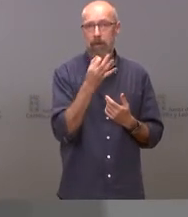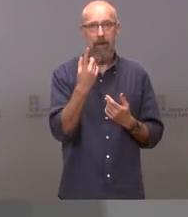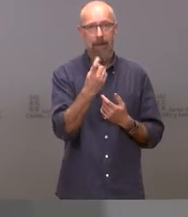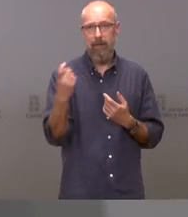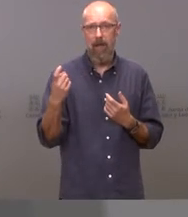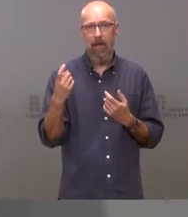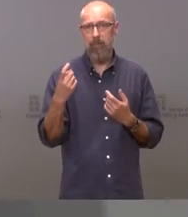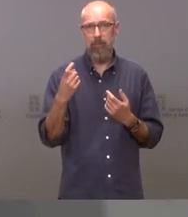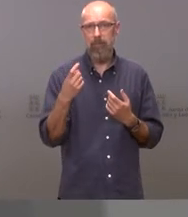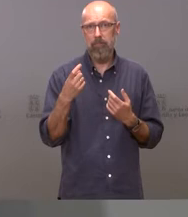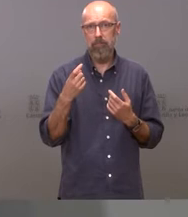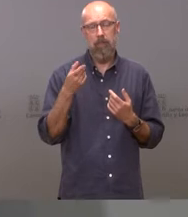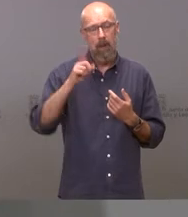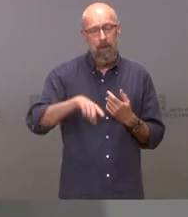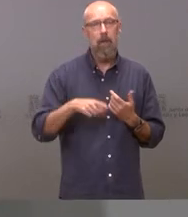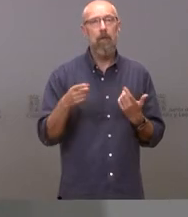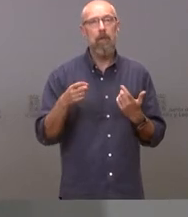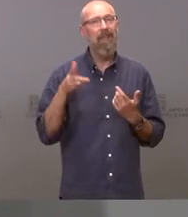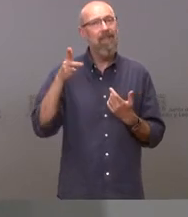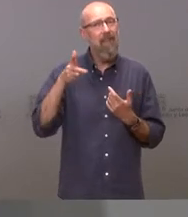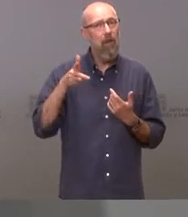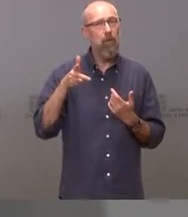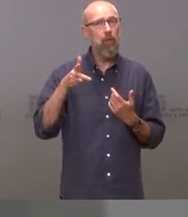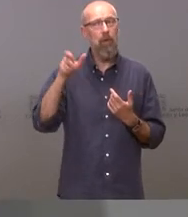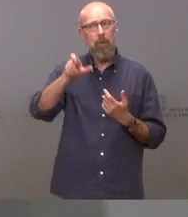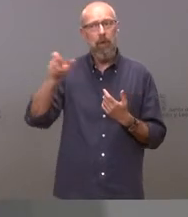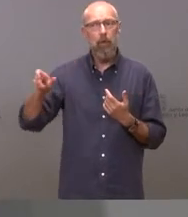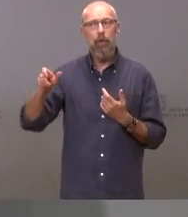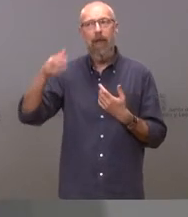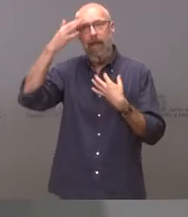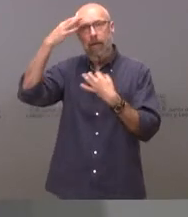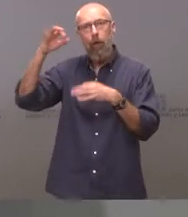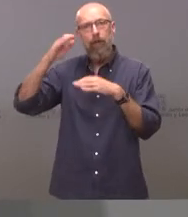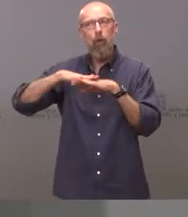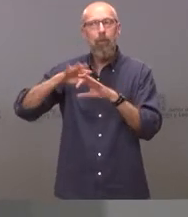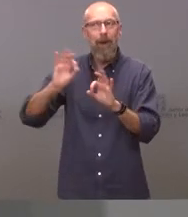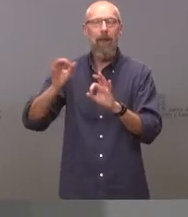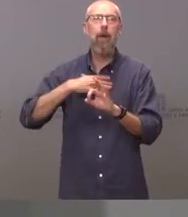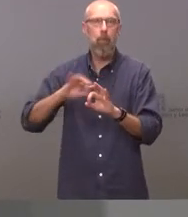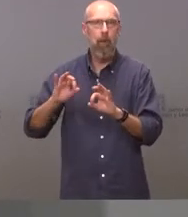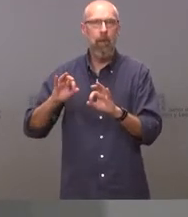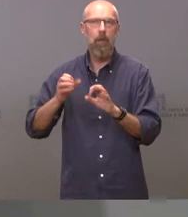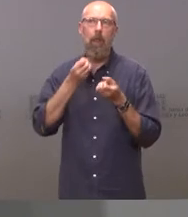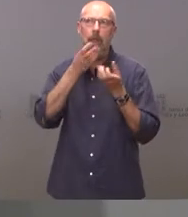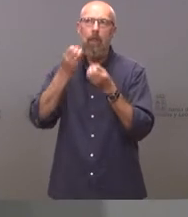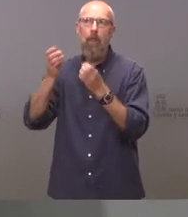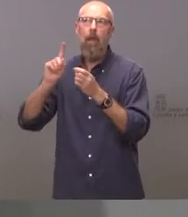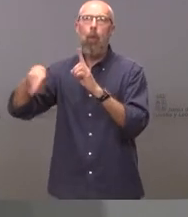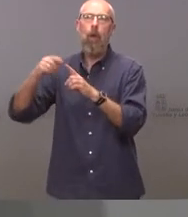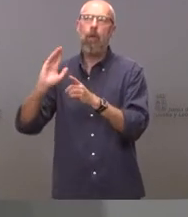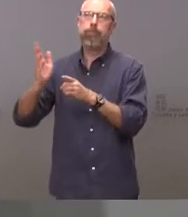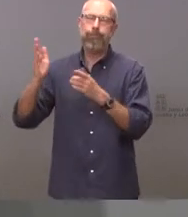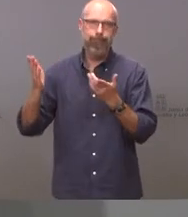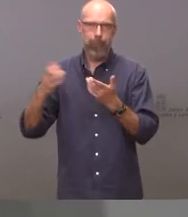preservar también el derecho a la presunción de inocencia de todos los afectados pero le